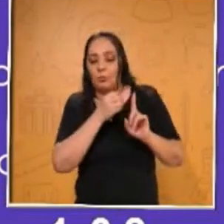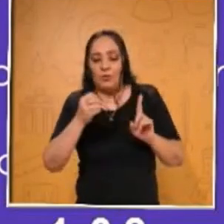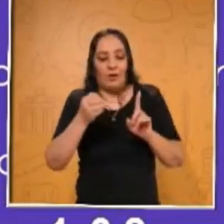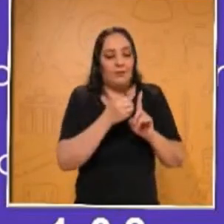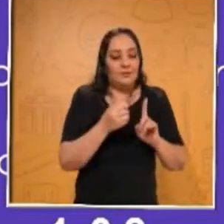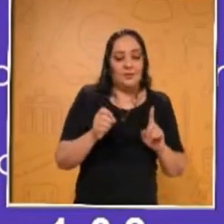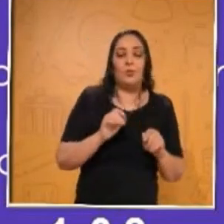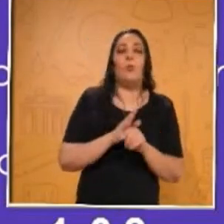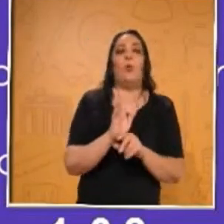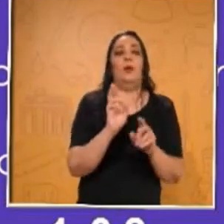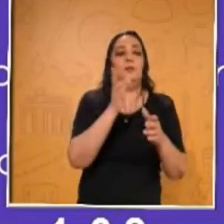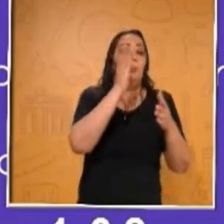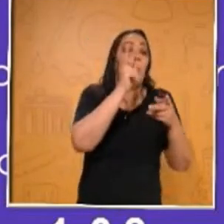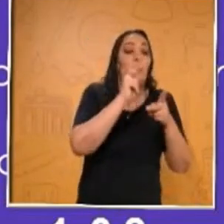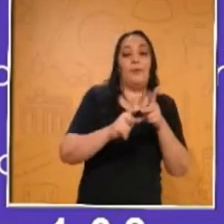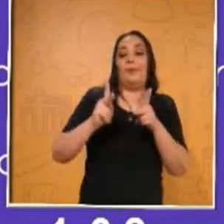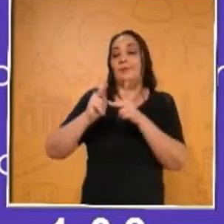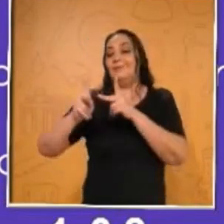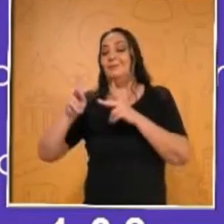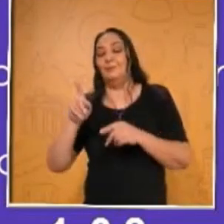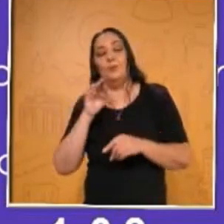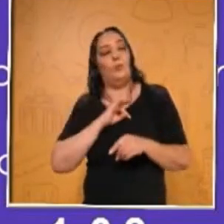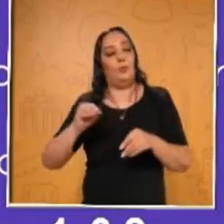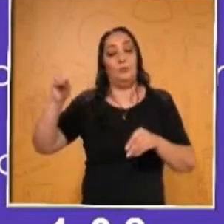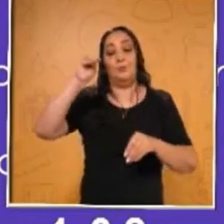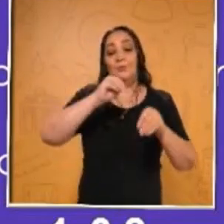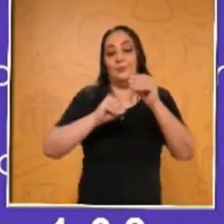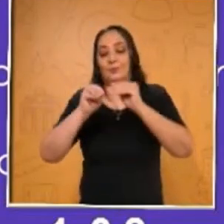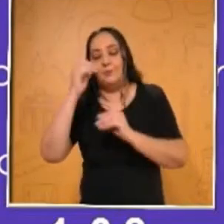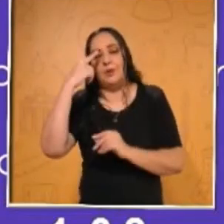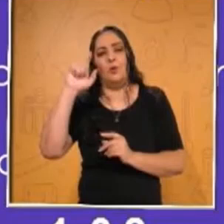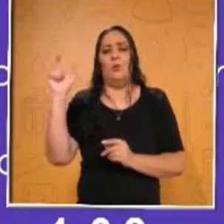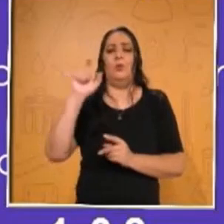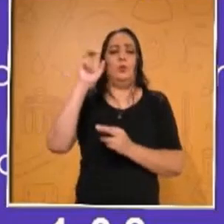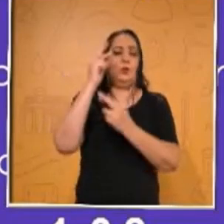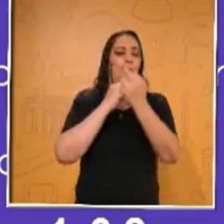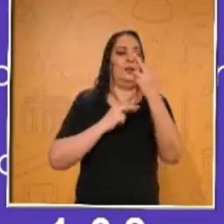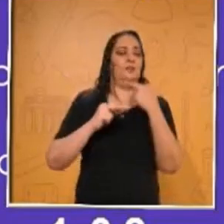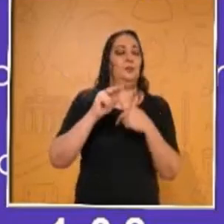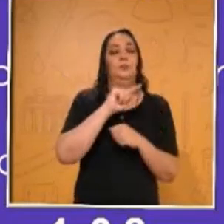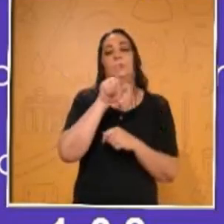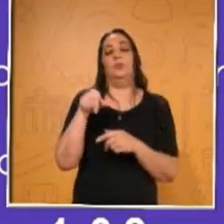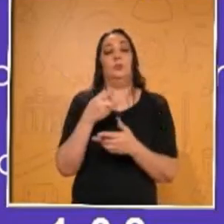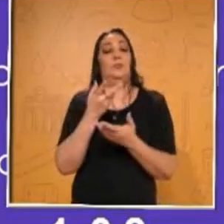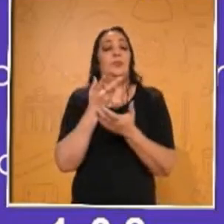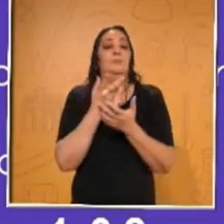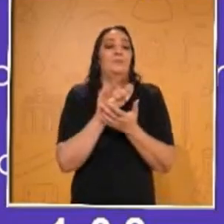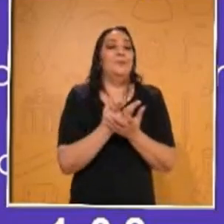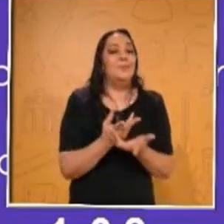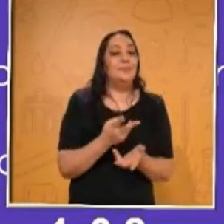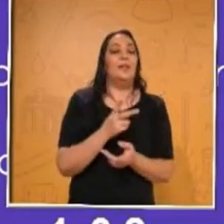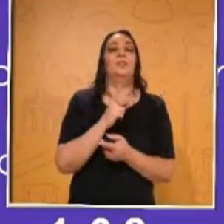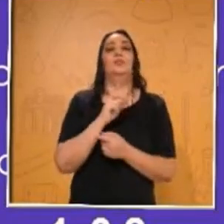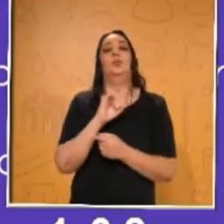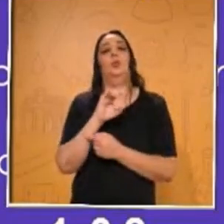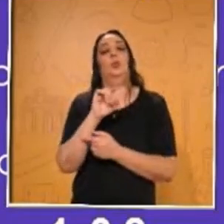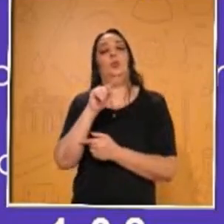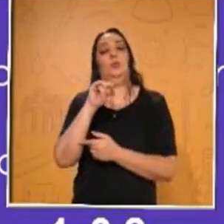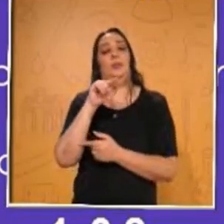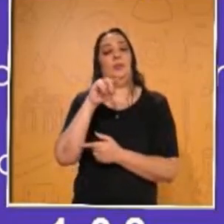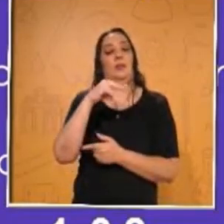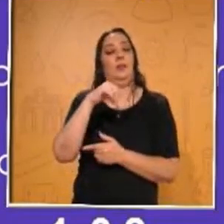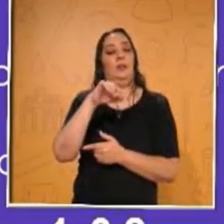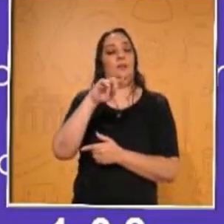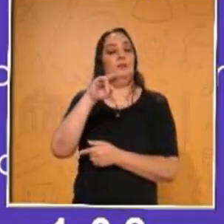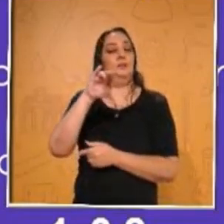vamos a incluir, para que después, ya que regresemos después de esta contingencia, podamos elaborar este